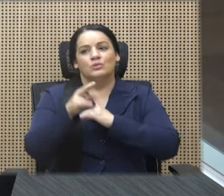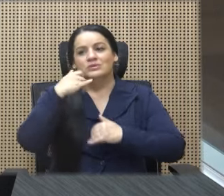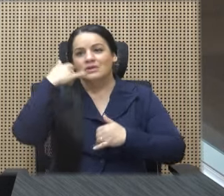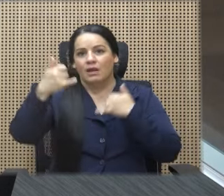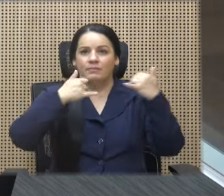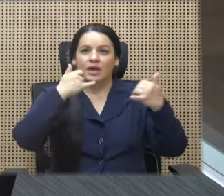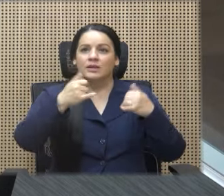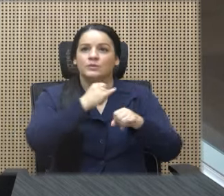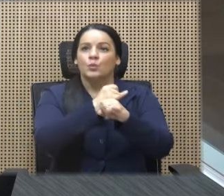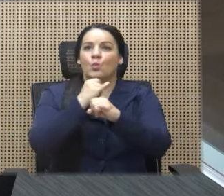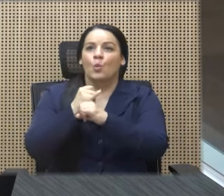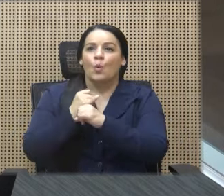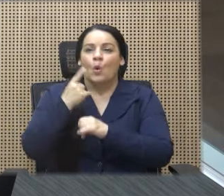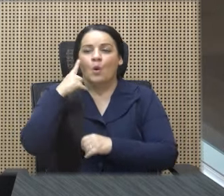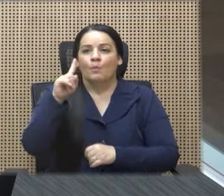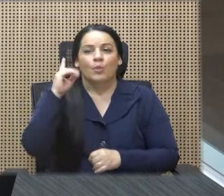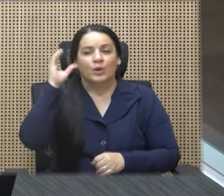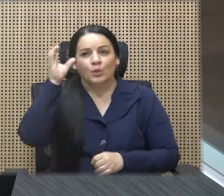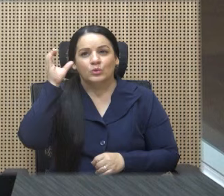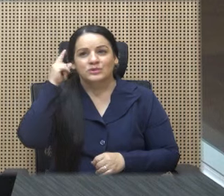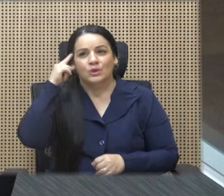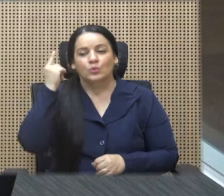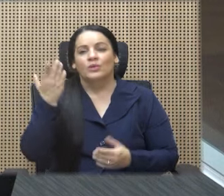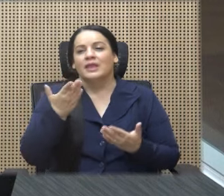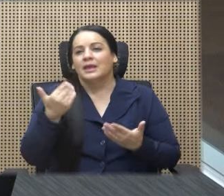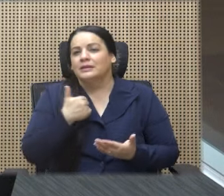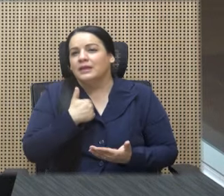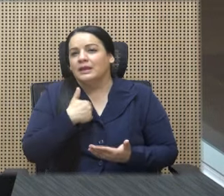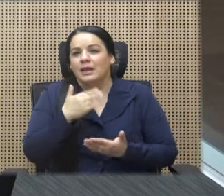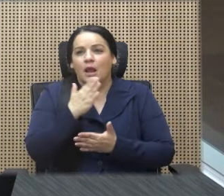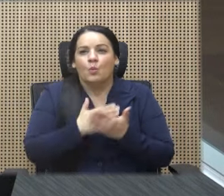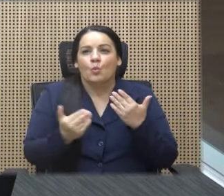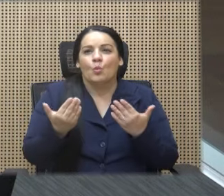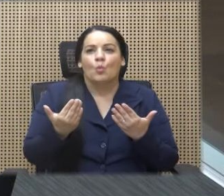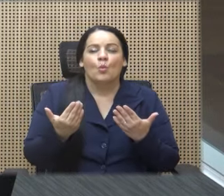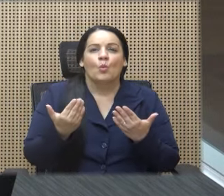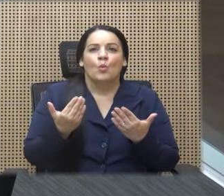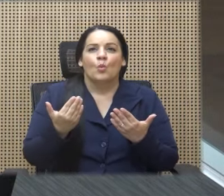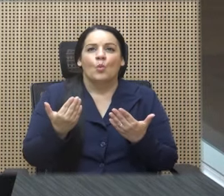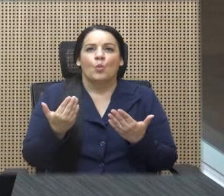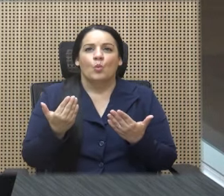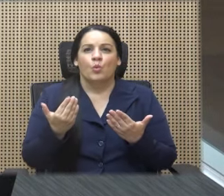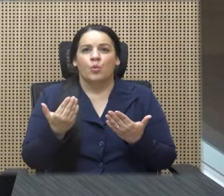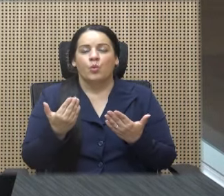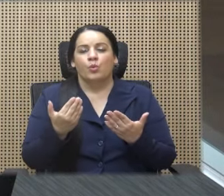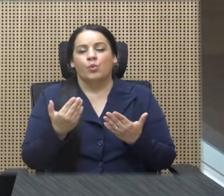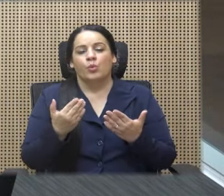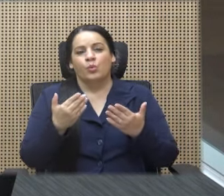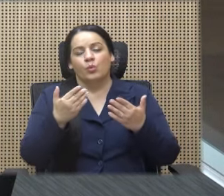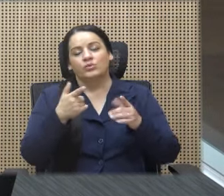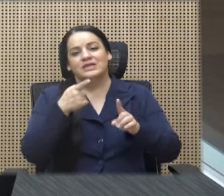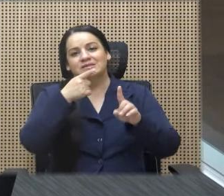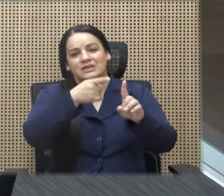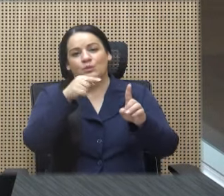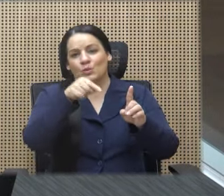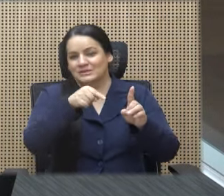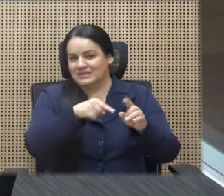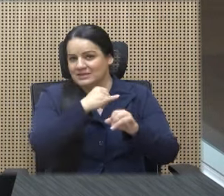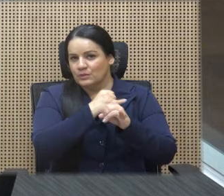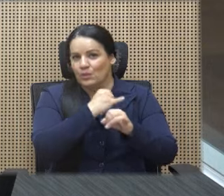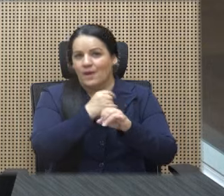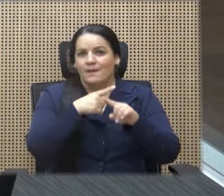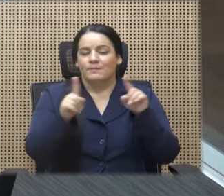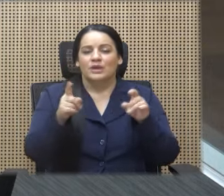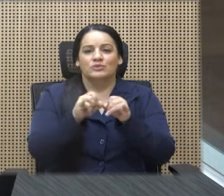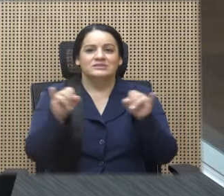solamente por el concepto de que tienen digamos algún destino esta institución verdad sin tener tal vez una noción un poco